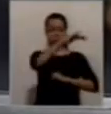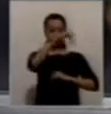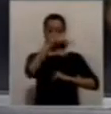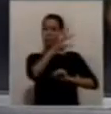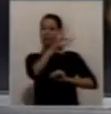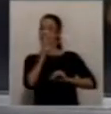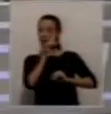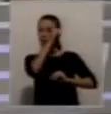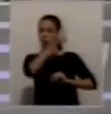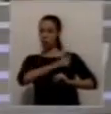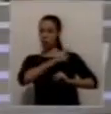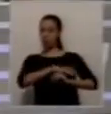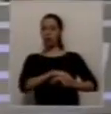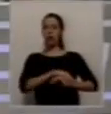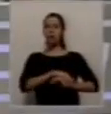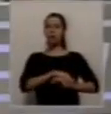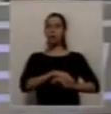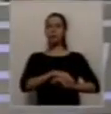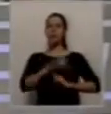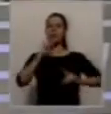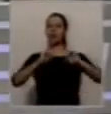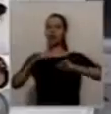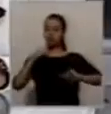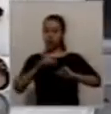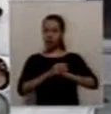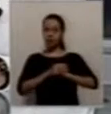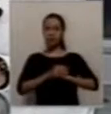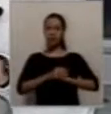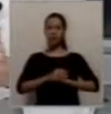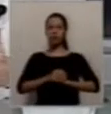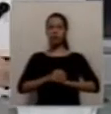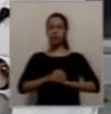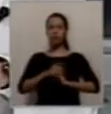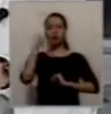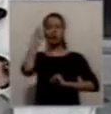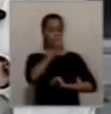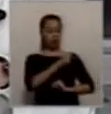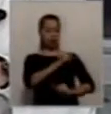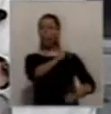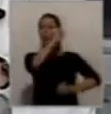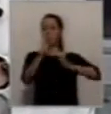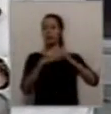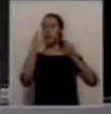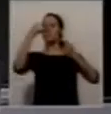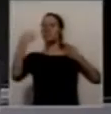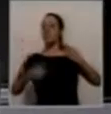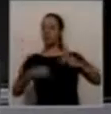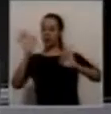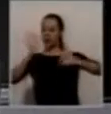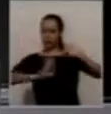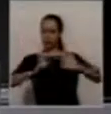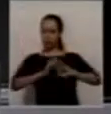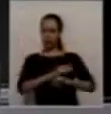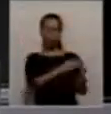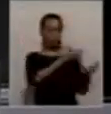equipos técnicos en lo que hace a obra pública, que es el arquitecto Federico Sanzo Ruiz, para que nos cuente de qué se trata el proyecto. Arquitecto, bienvenido, es un placer